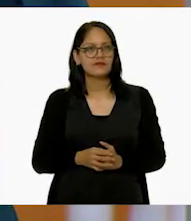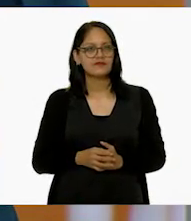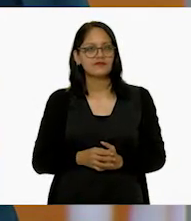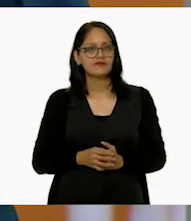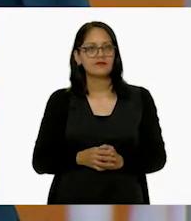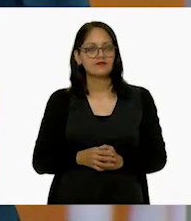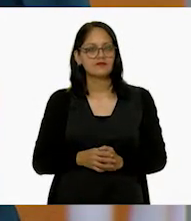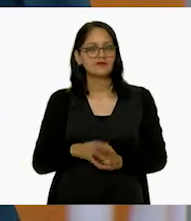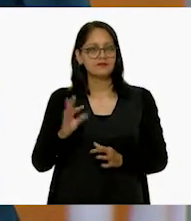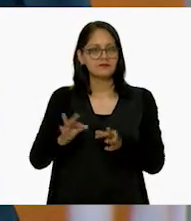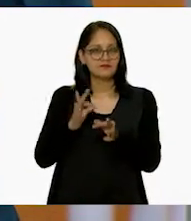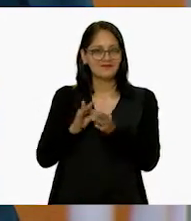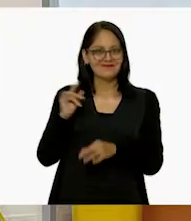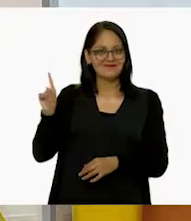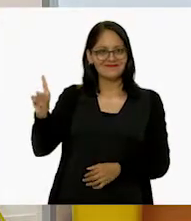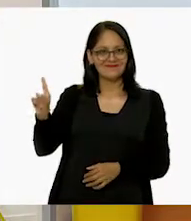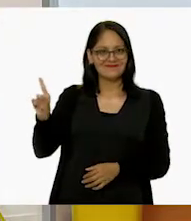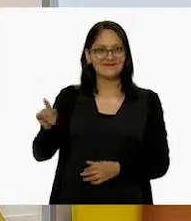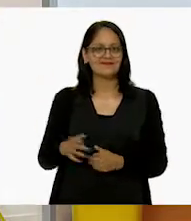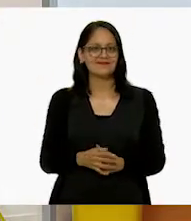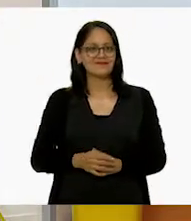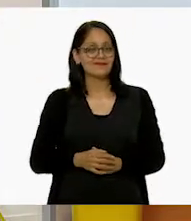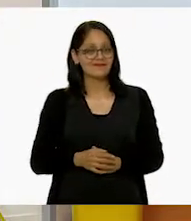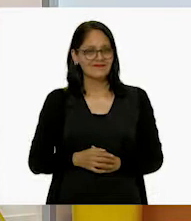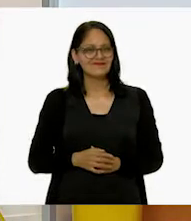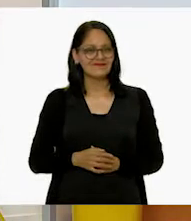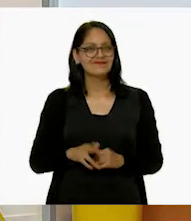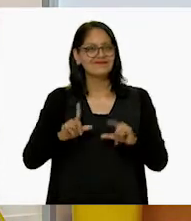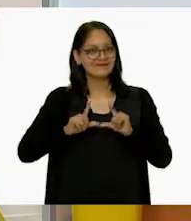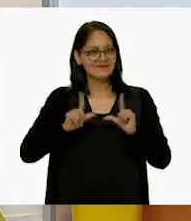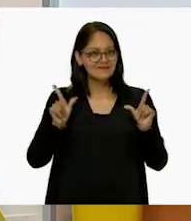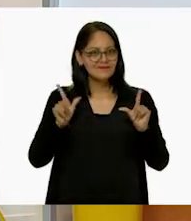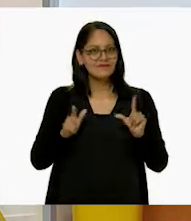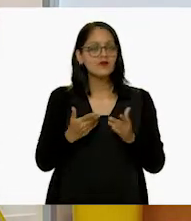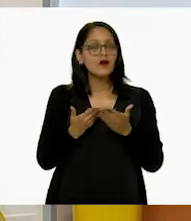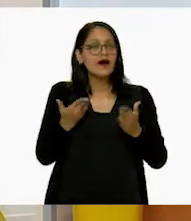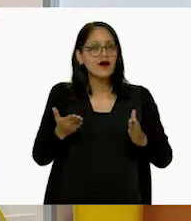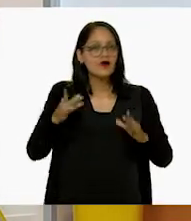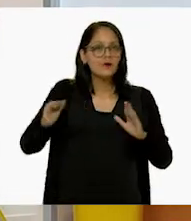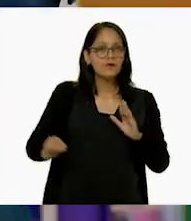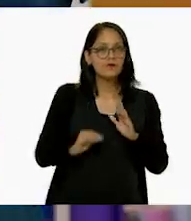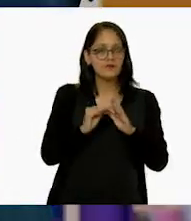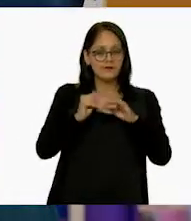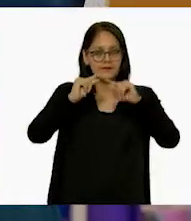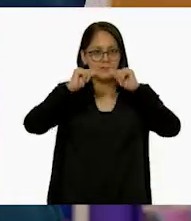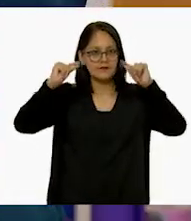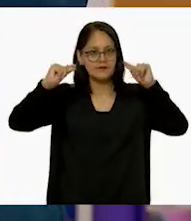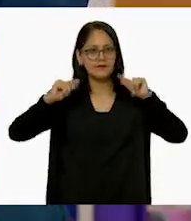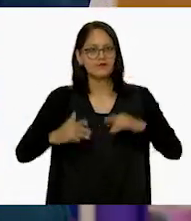Ahí está. Listo. Y ahora sí vamos a poner la parte de arriba.